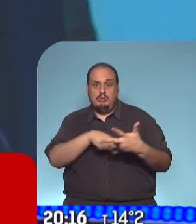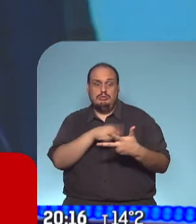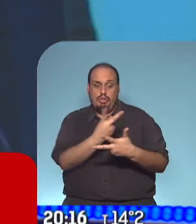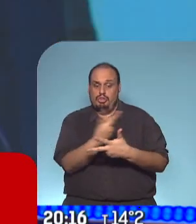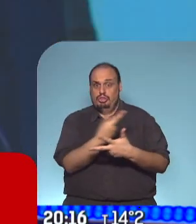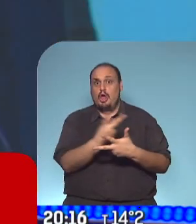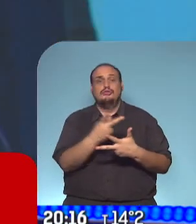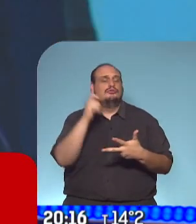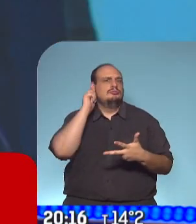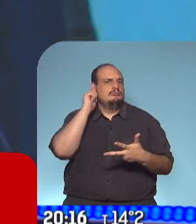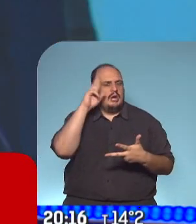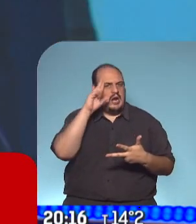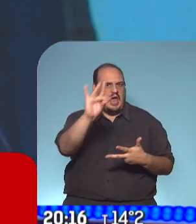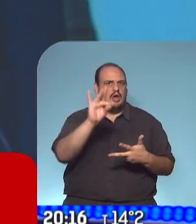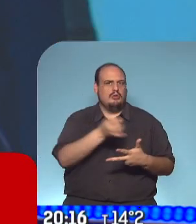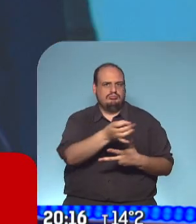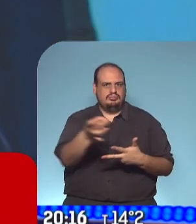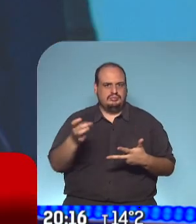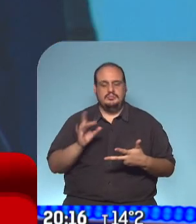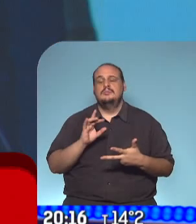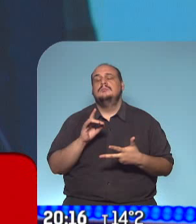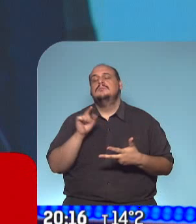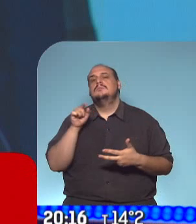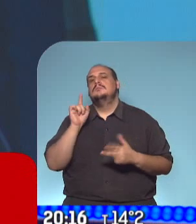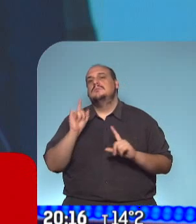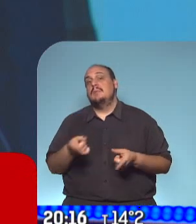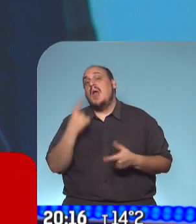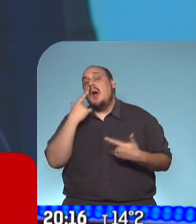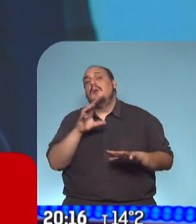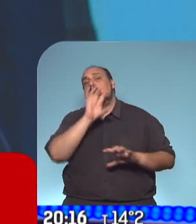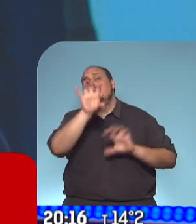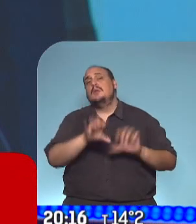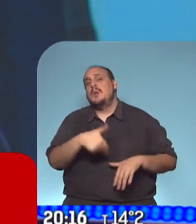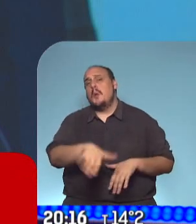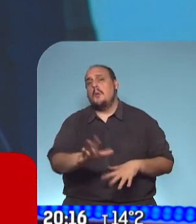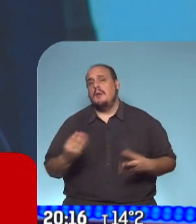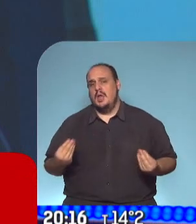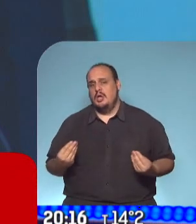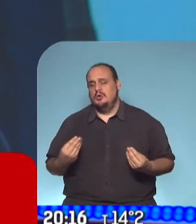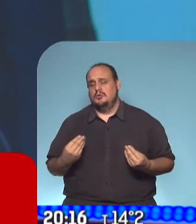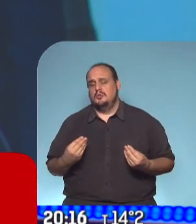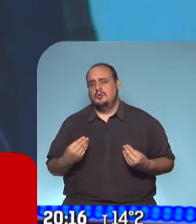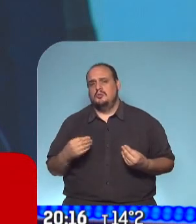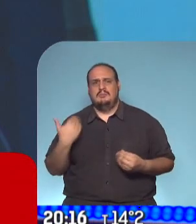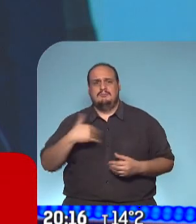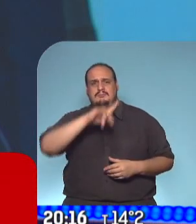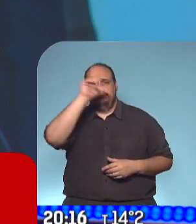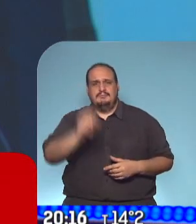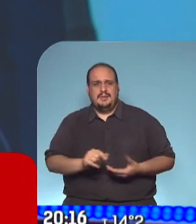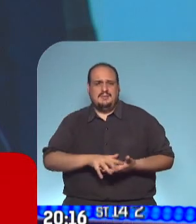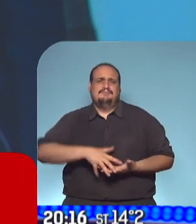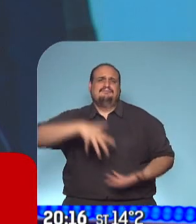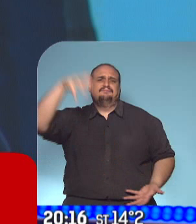y Jujuy. Después también tocaremos qué es lo que sucederá en cada provincia. Acá, la extensión del país hace que